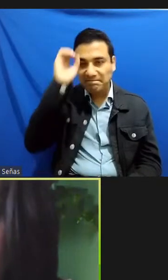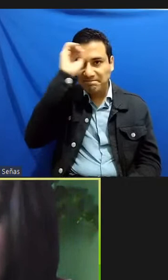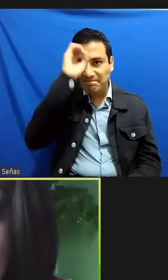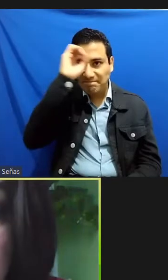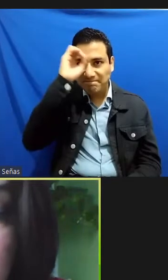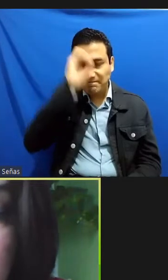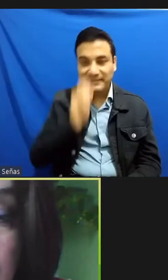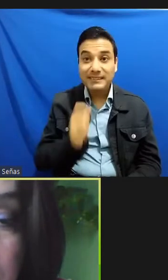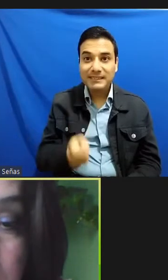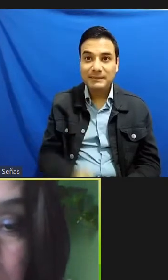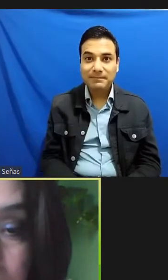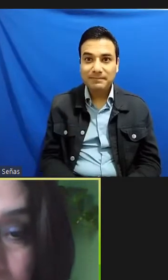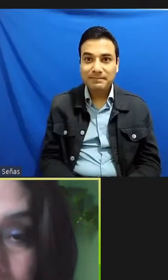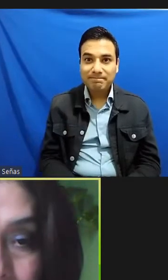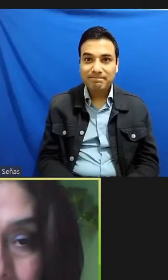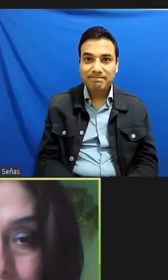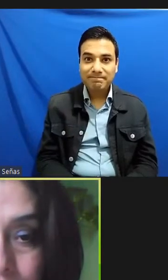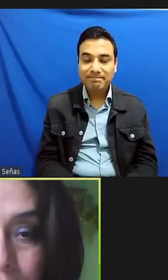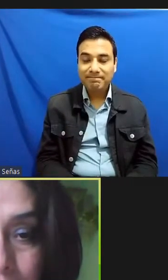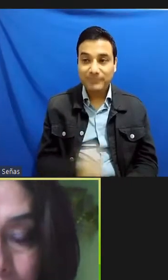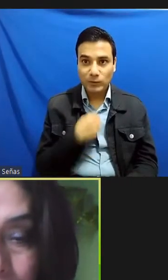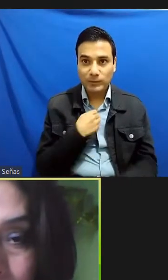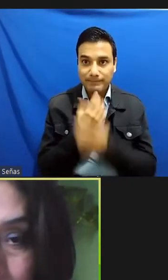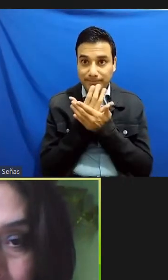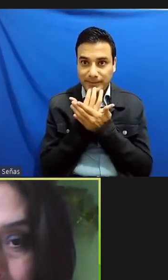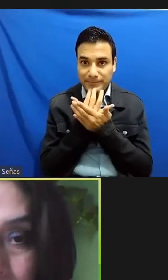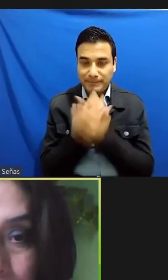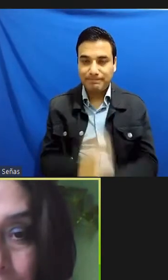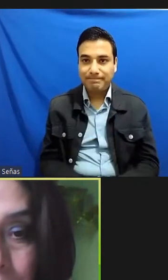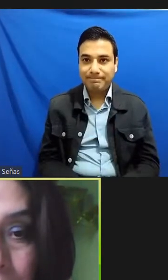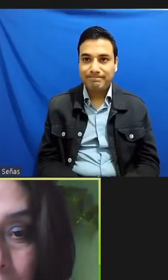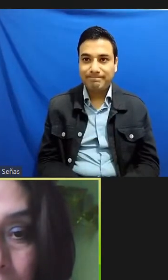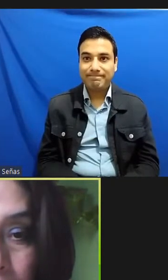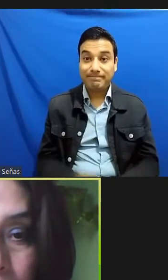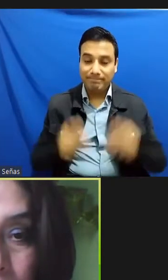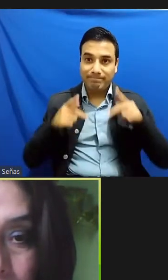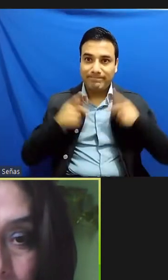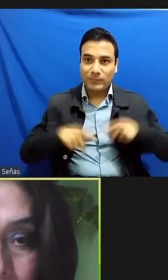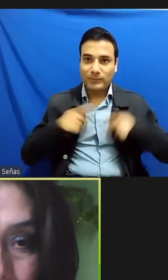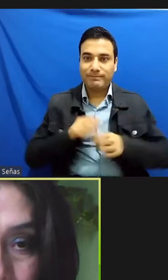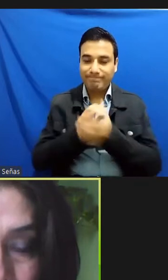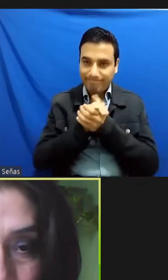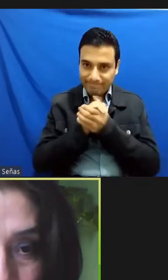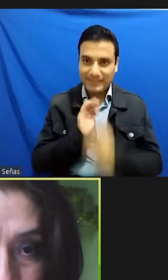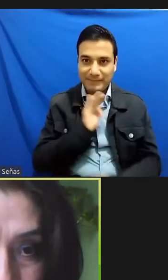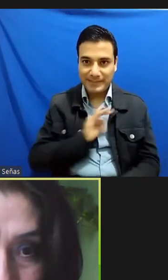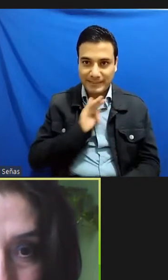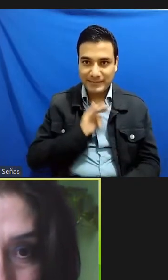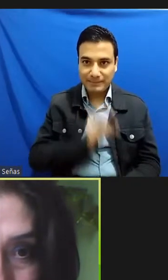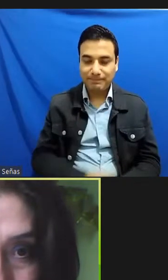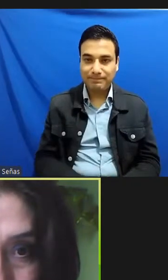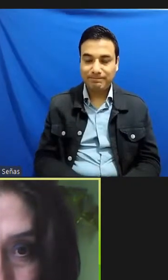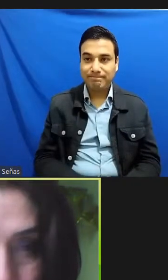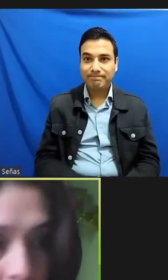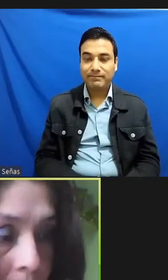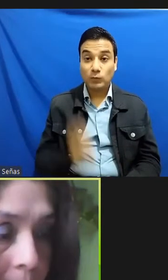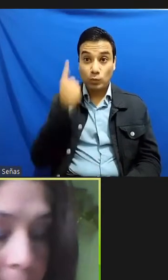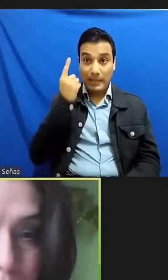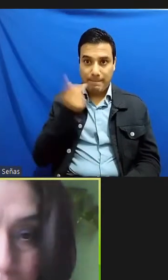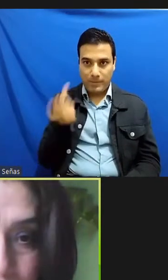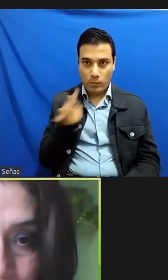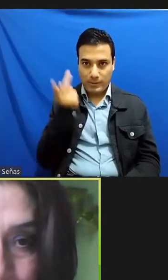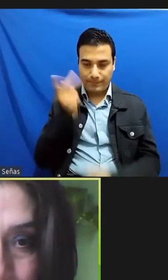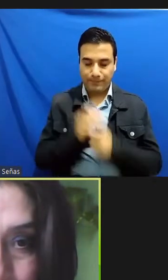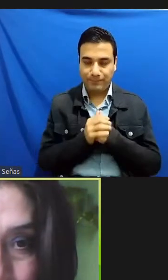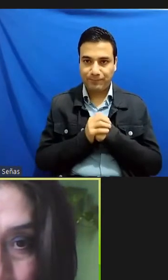estamos esperando te mandan felicitar y alguien nos pregunta a